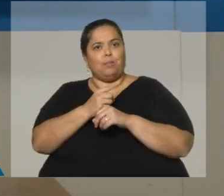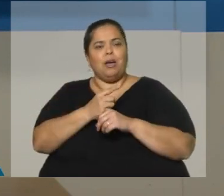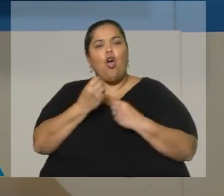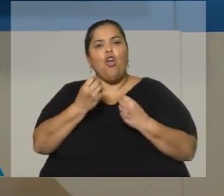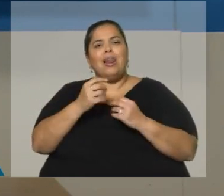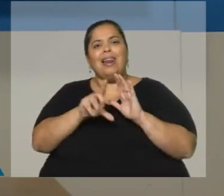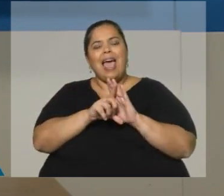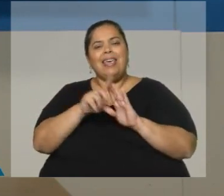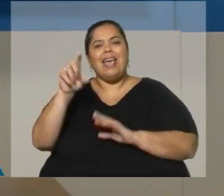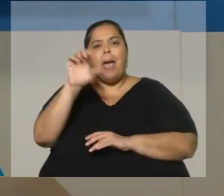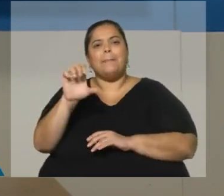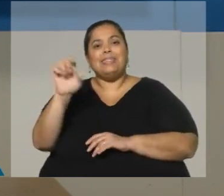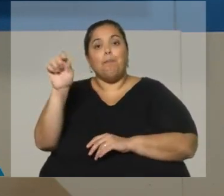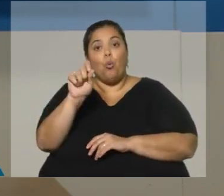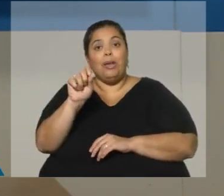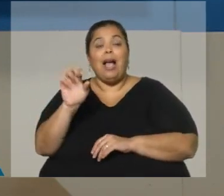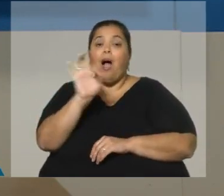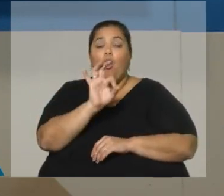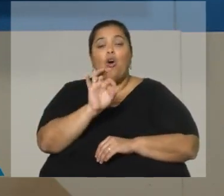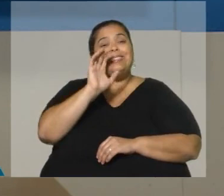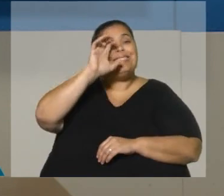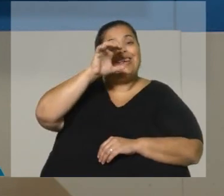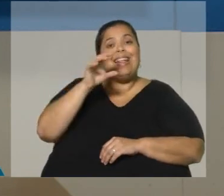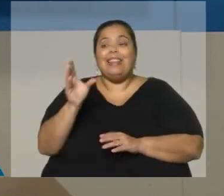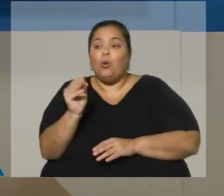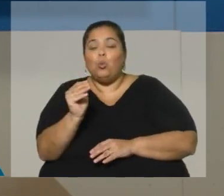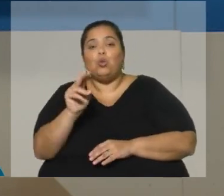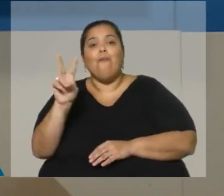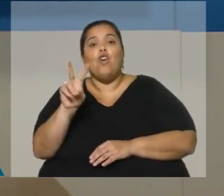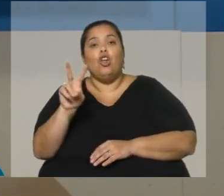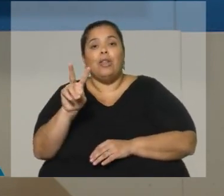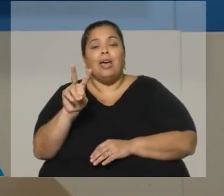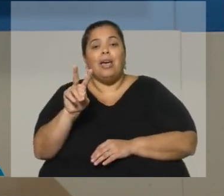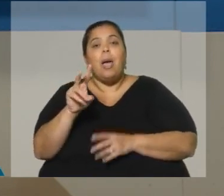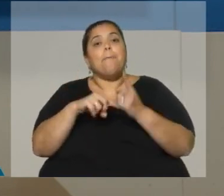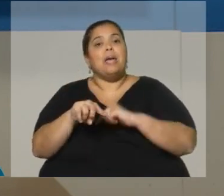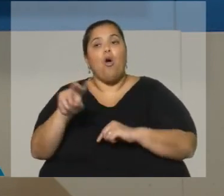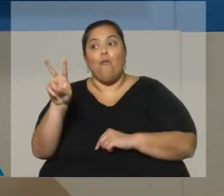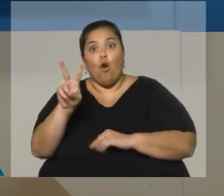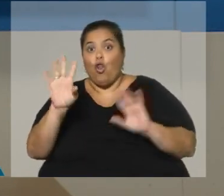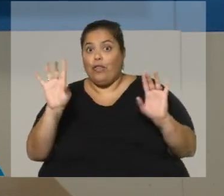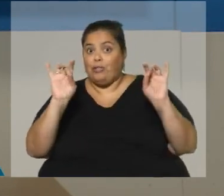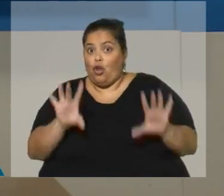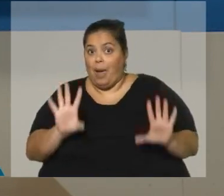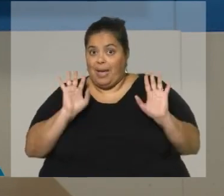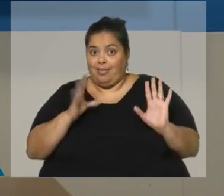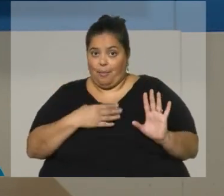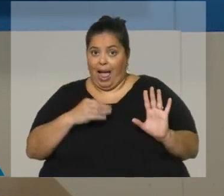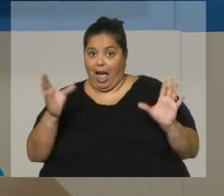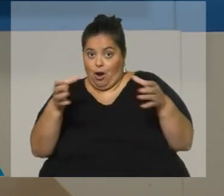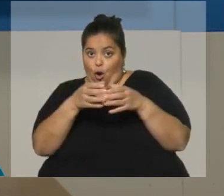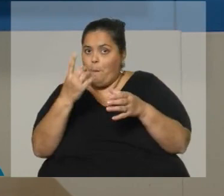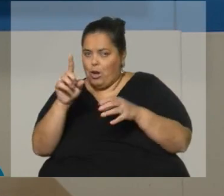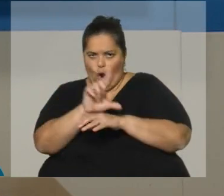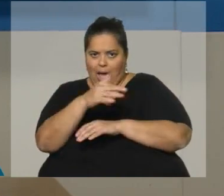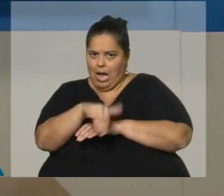Lo mismo puede decirse de Sanguinetti con Volonté, que tenía el apoyo de Volonté, pero no estaba en igual relación con la calle.